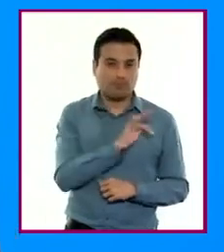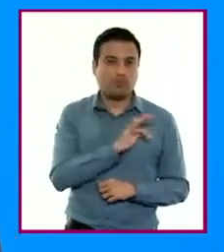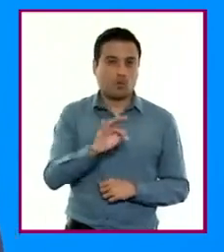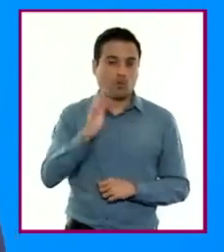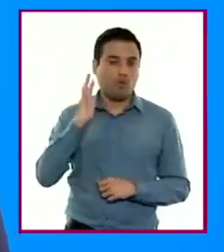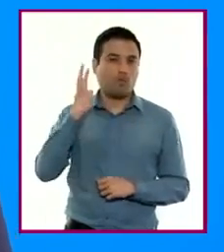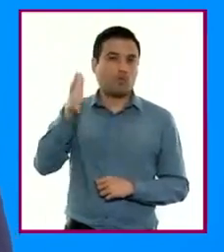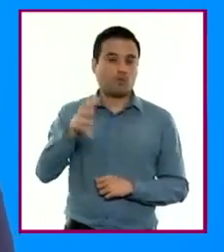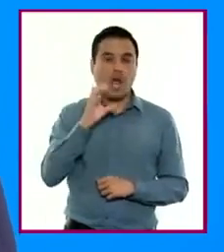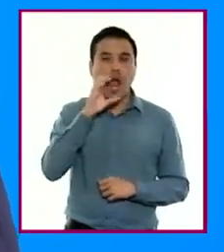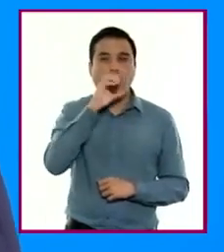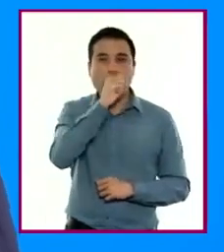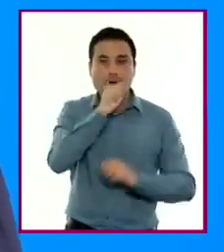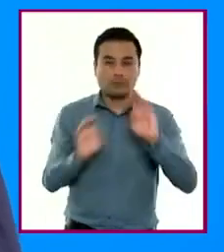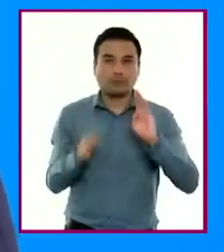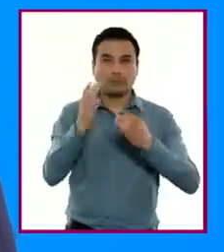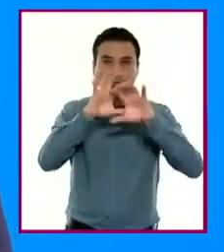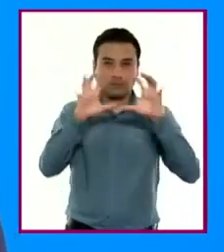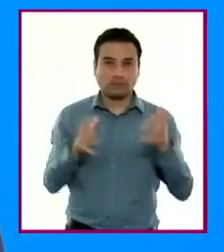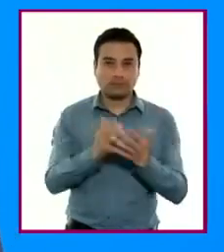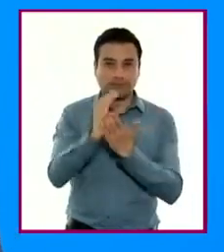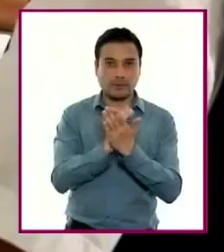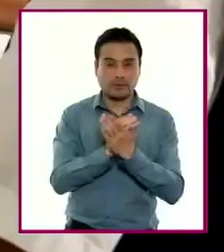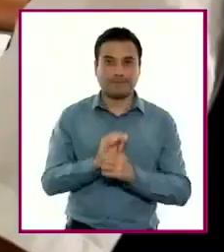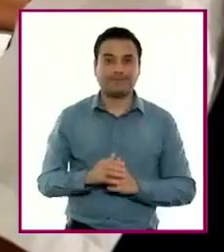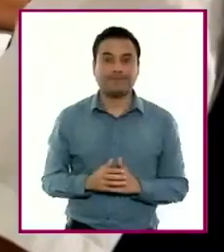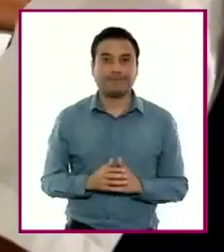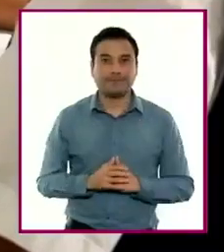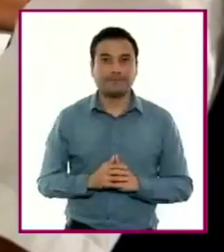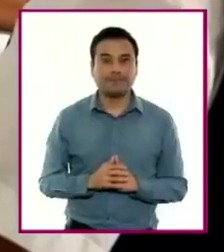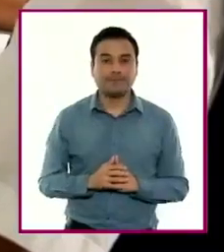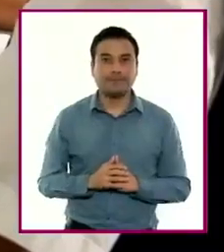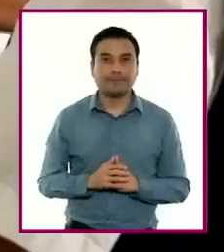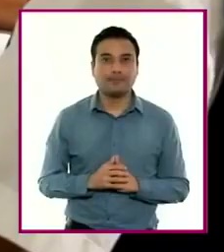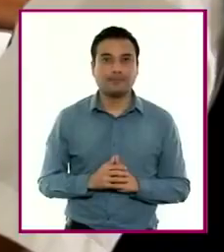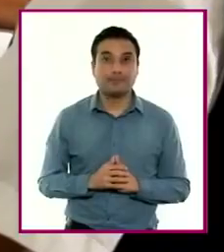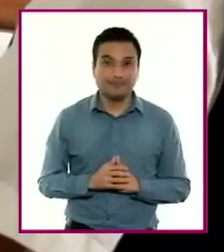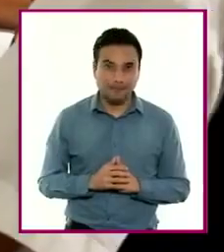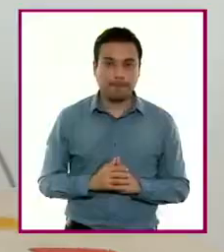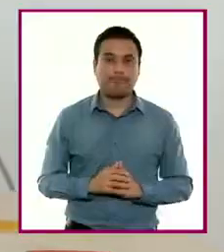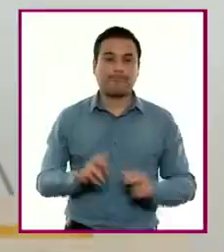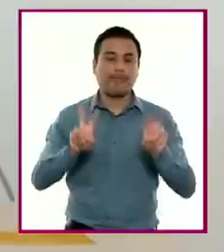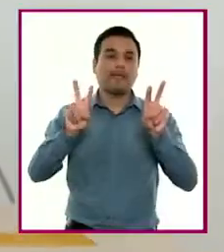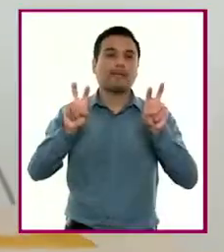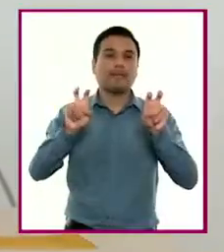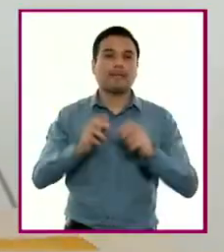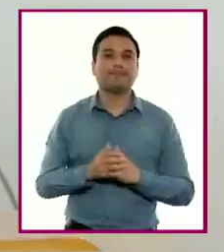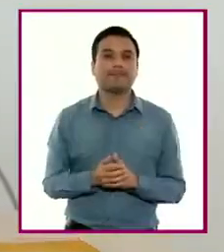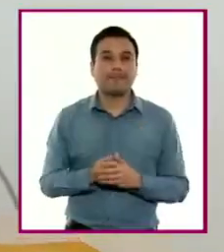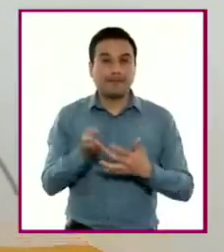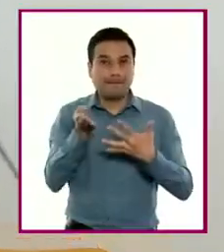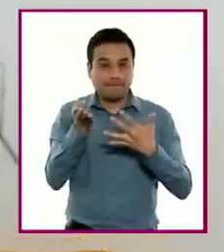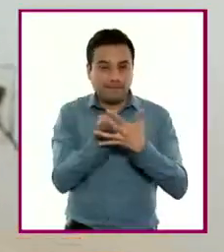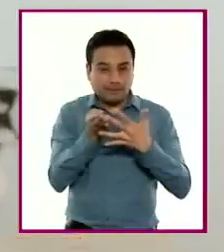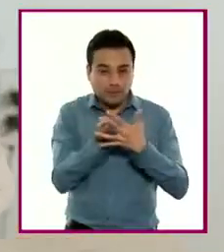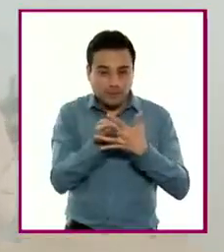contribuir en lo posible a la mitigación del calentamiento global. El tratamiento del contenido expresión de